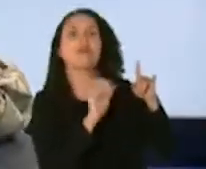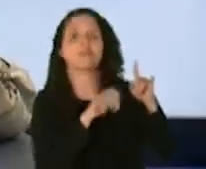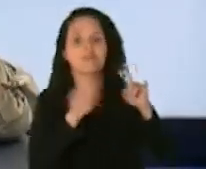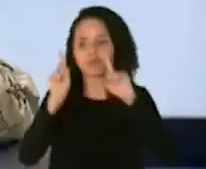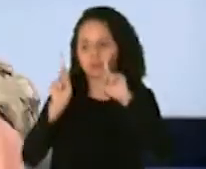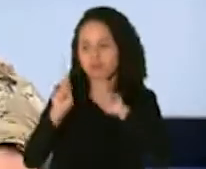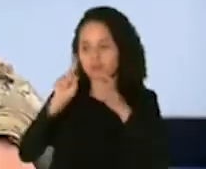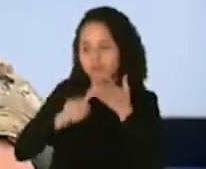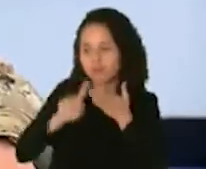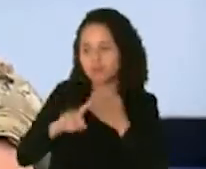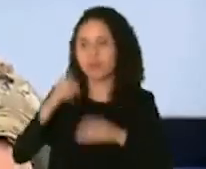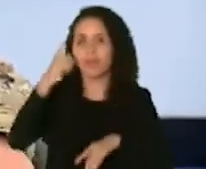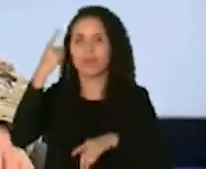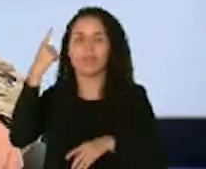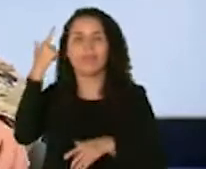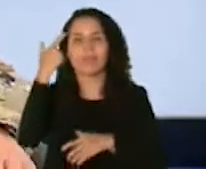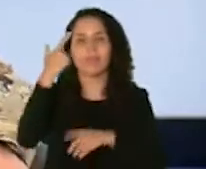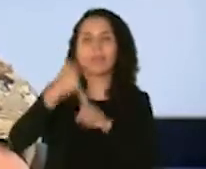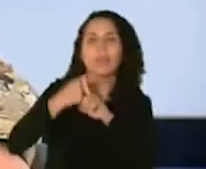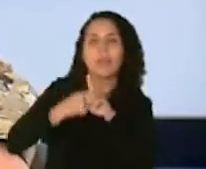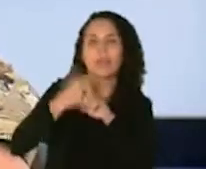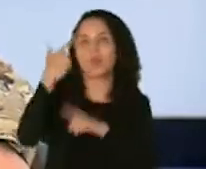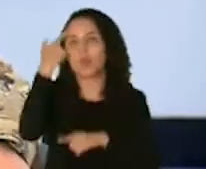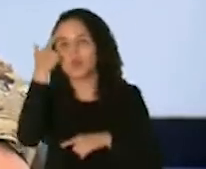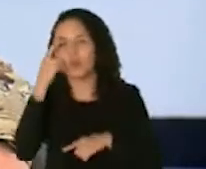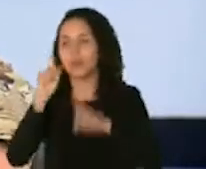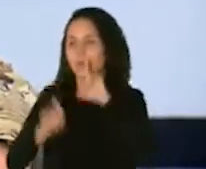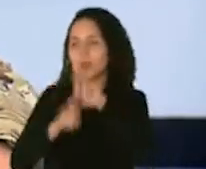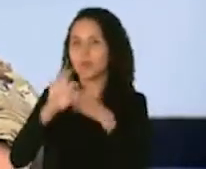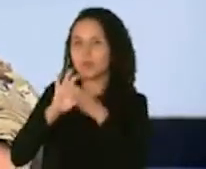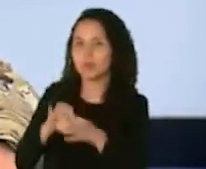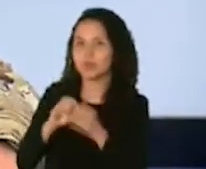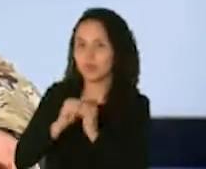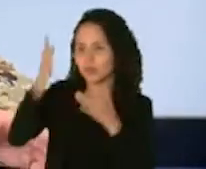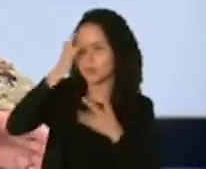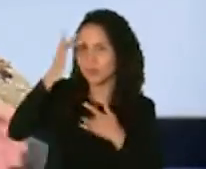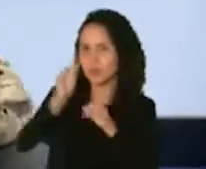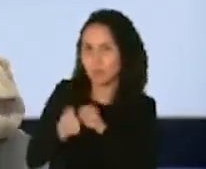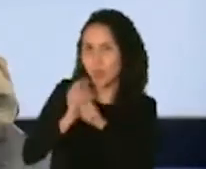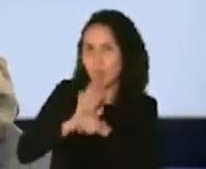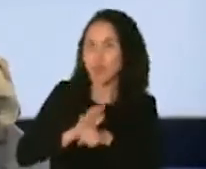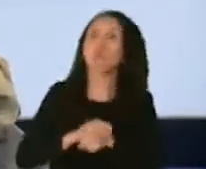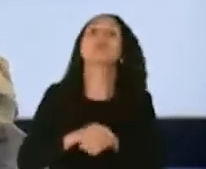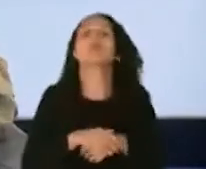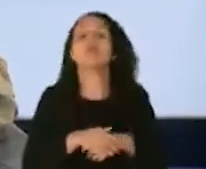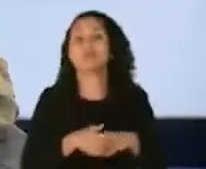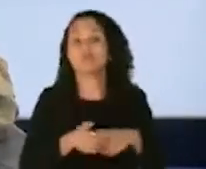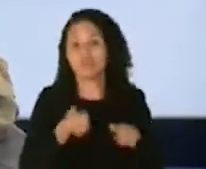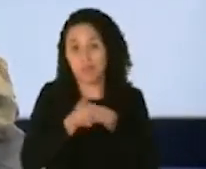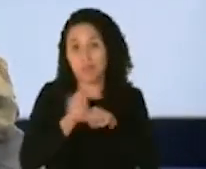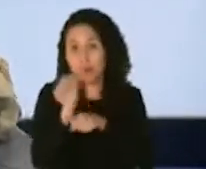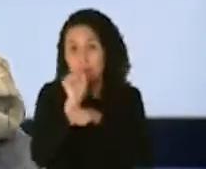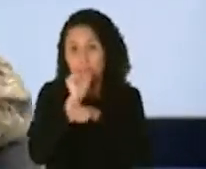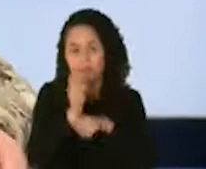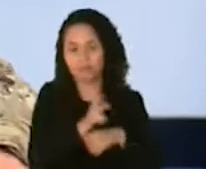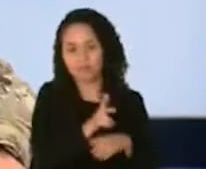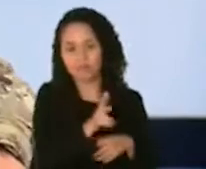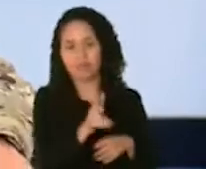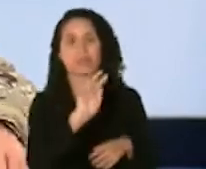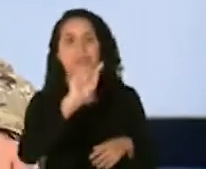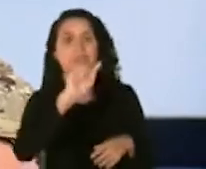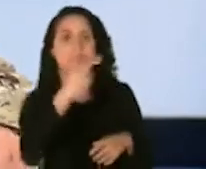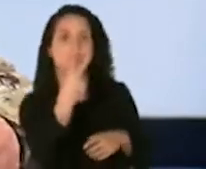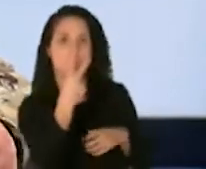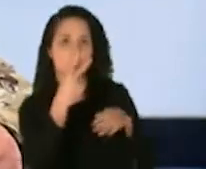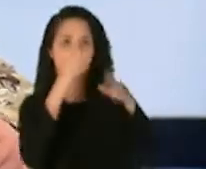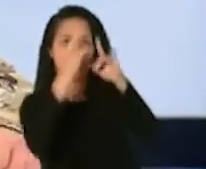médico, tomar la temperatura, unas preguntas relacionadas con los síntomas de COVID, y pasan en su auto a una segunda fase, donde